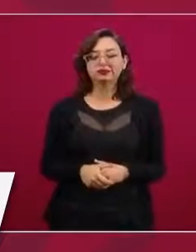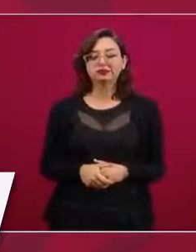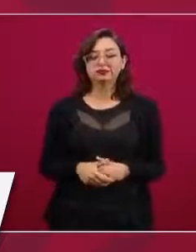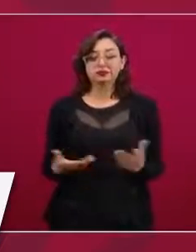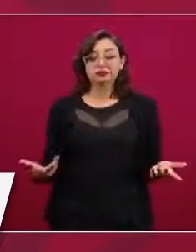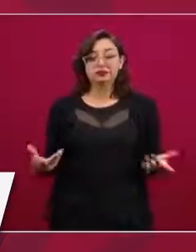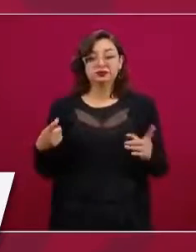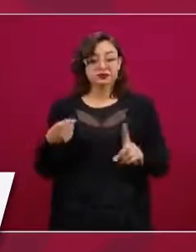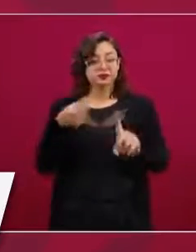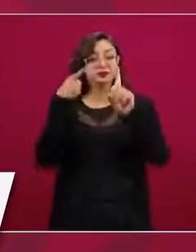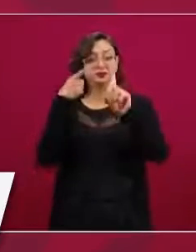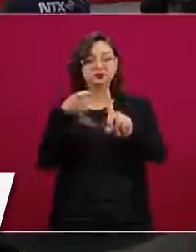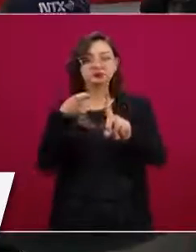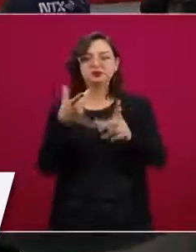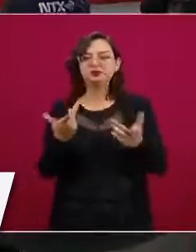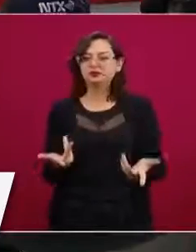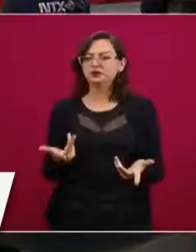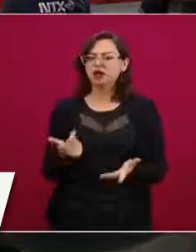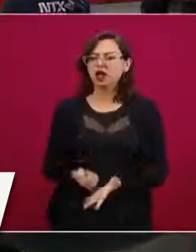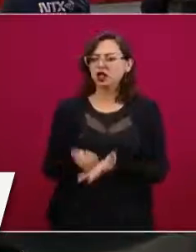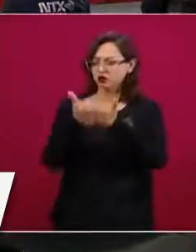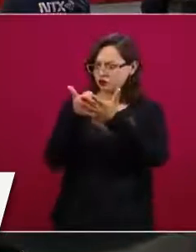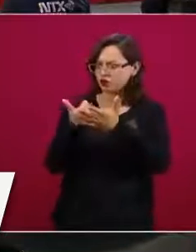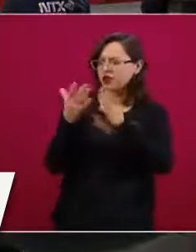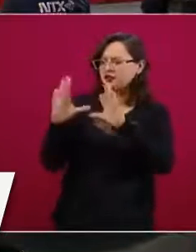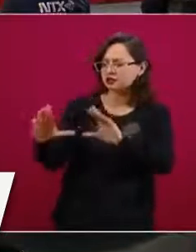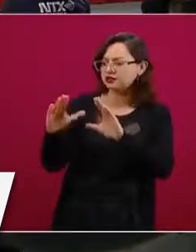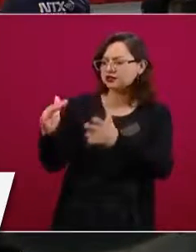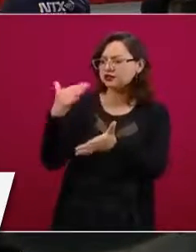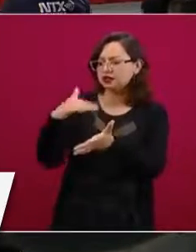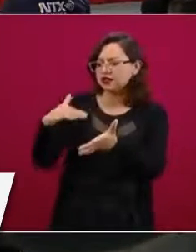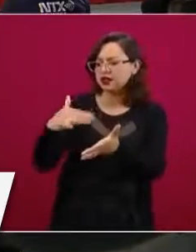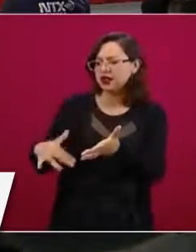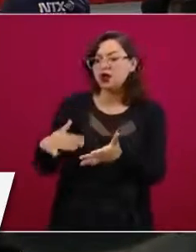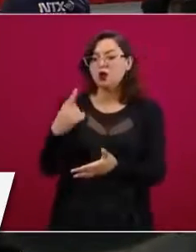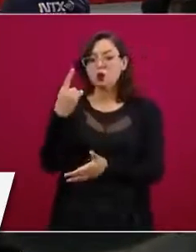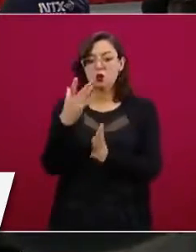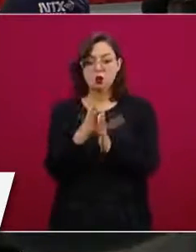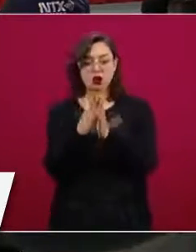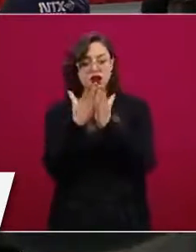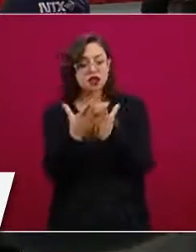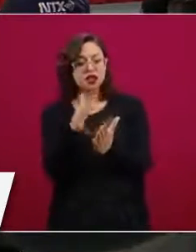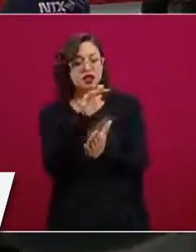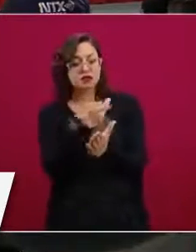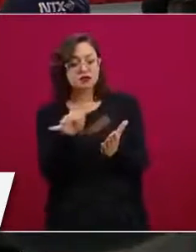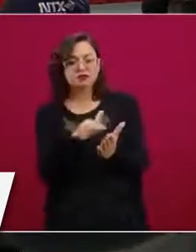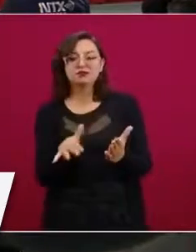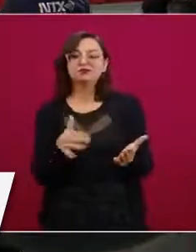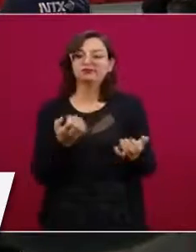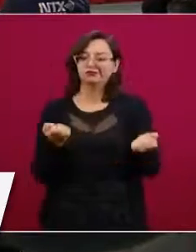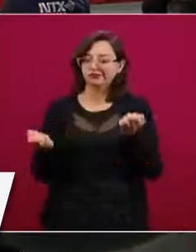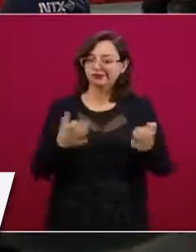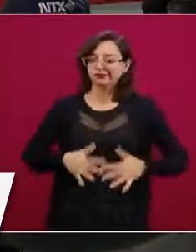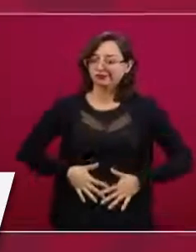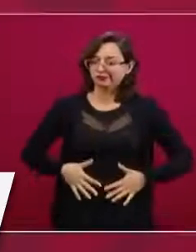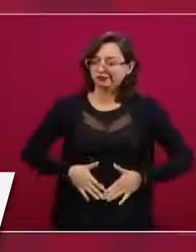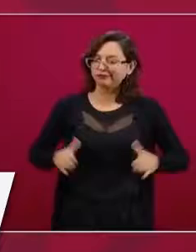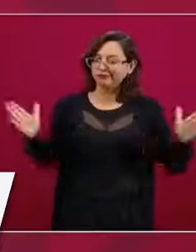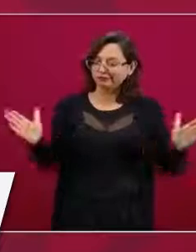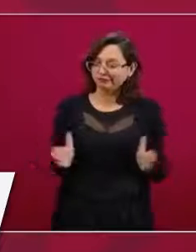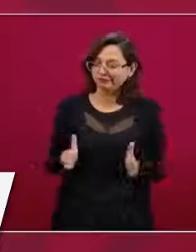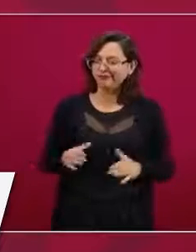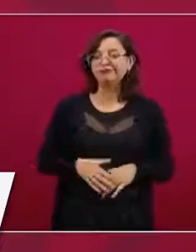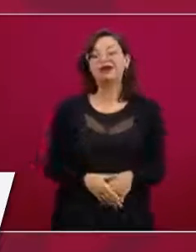meta, enséñale a alguien a leer y escribir, lee un libro por semana, baja la panza, aprende a tocar un